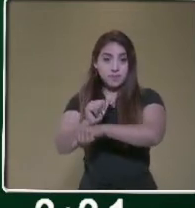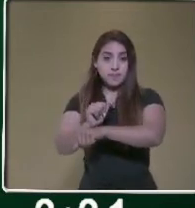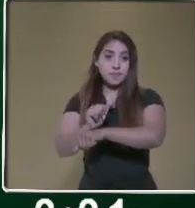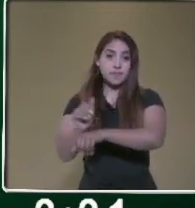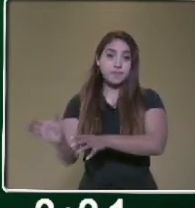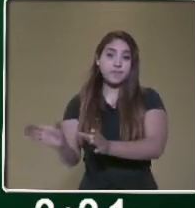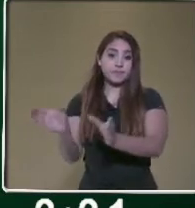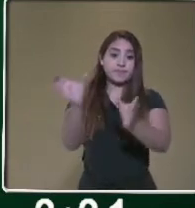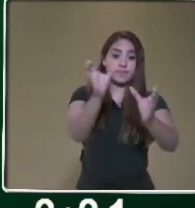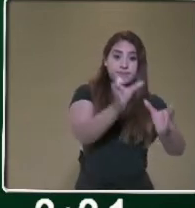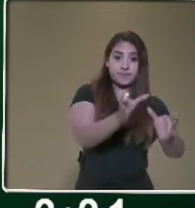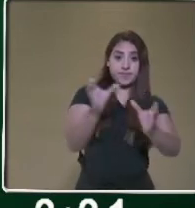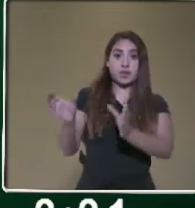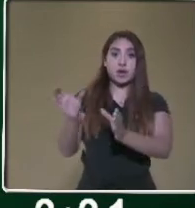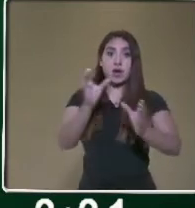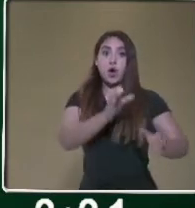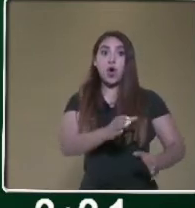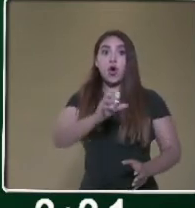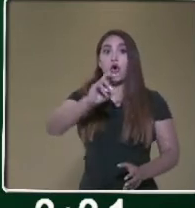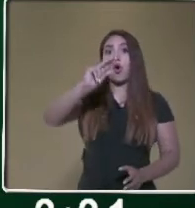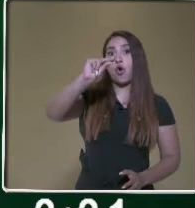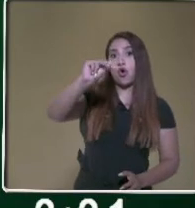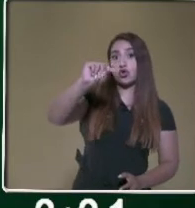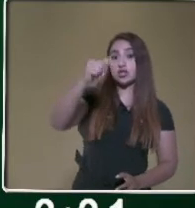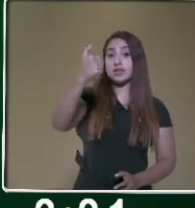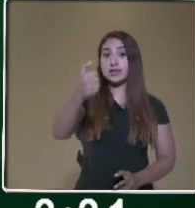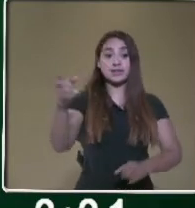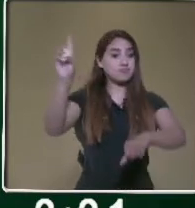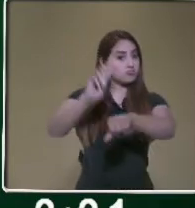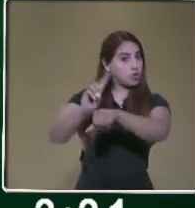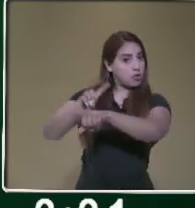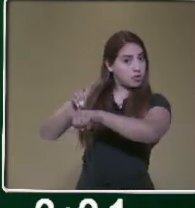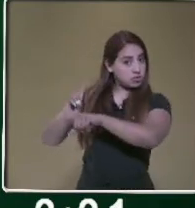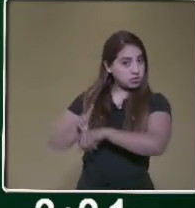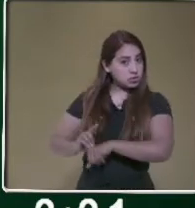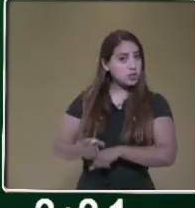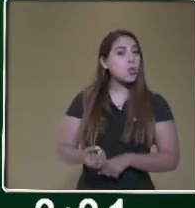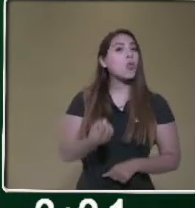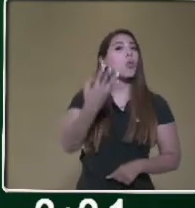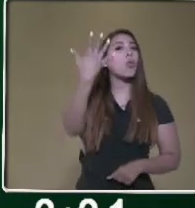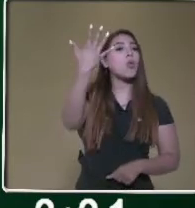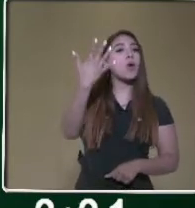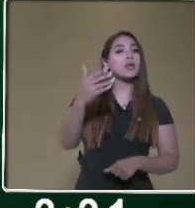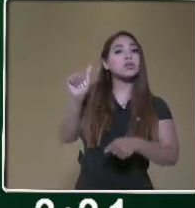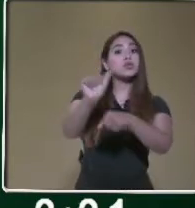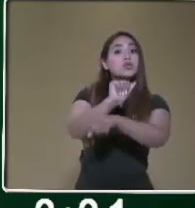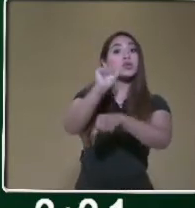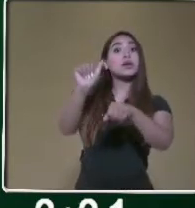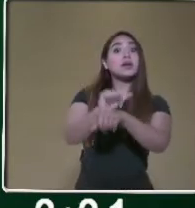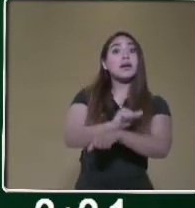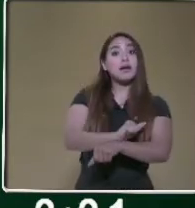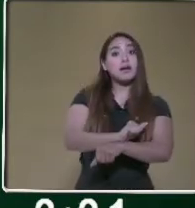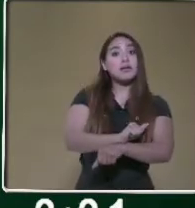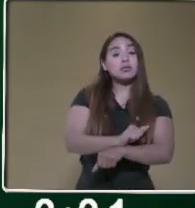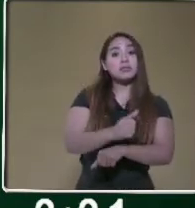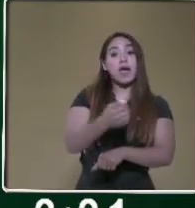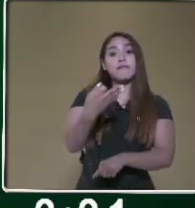automóviles diariamente. ¿Cuántos automóviles ensamblaron el mes de febrero?